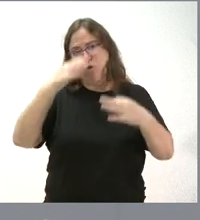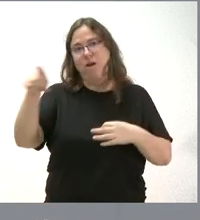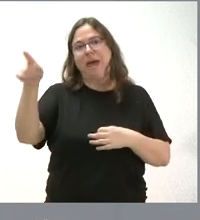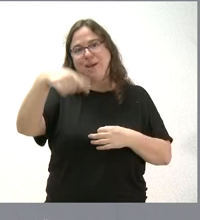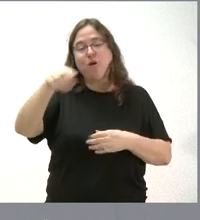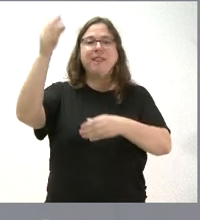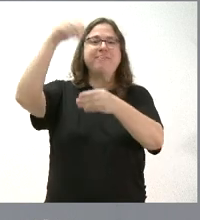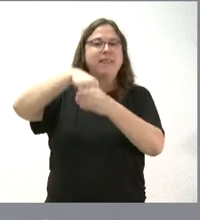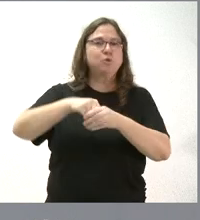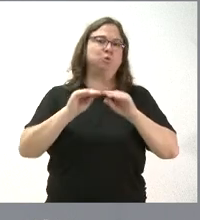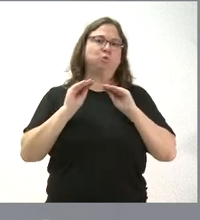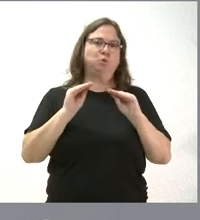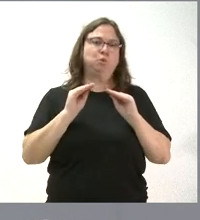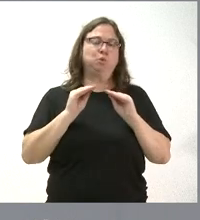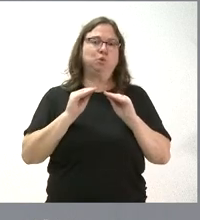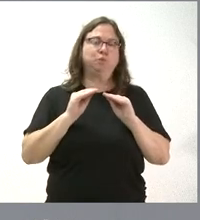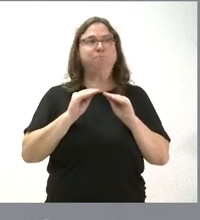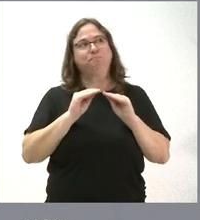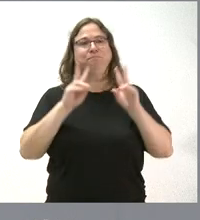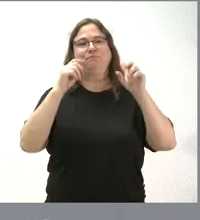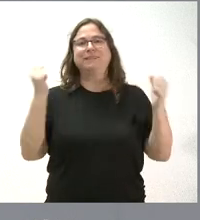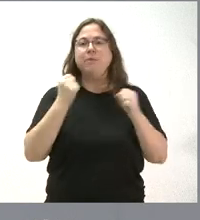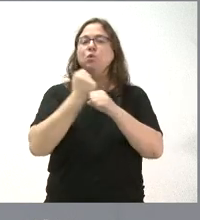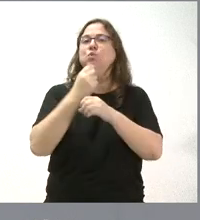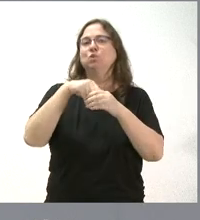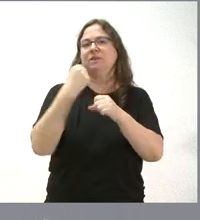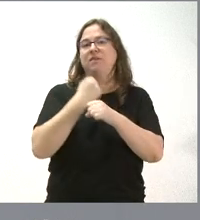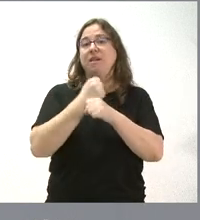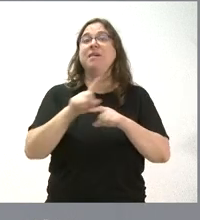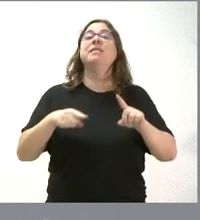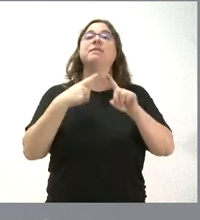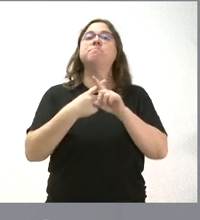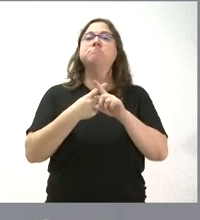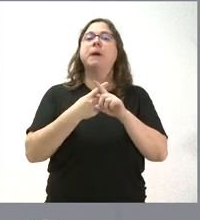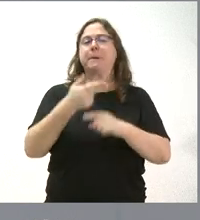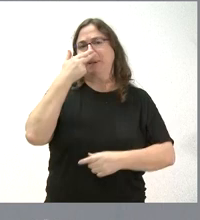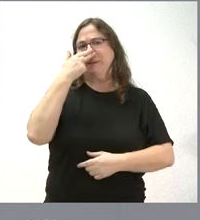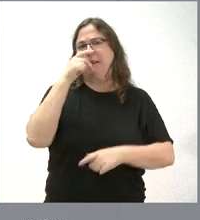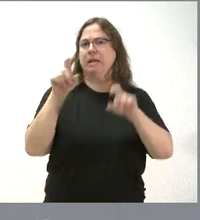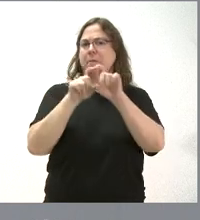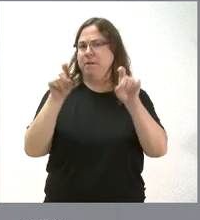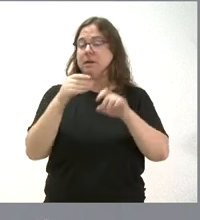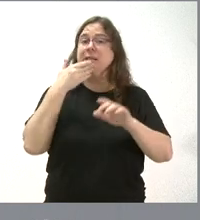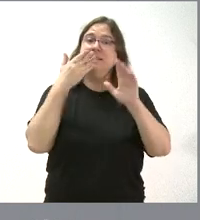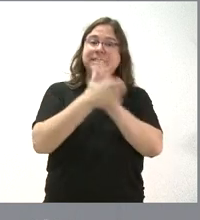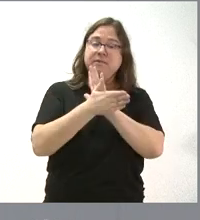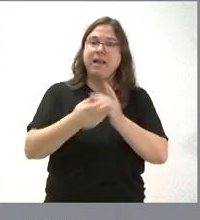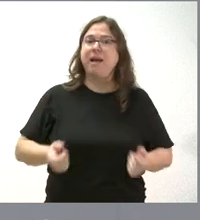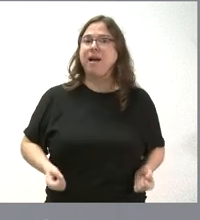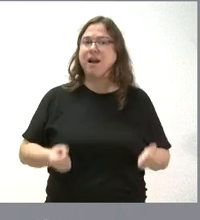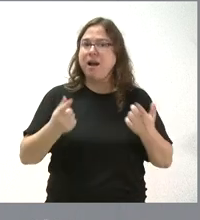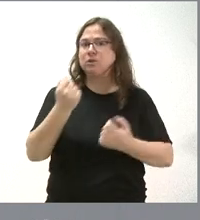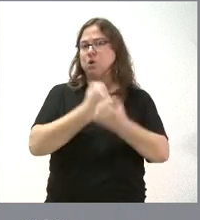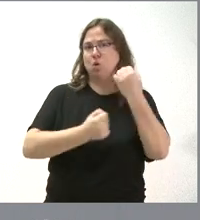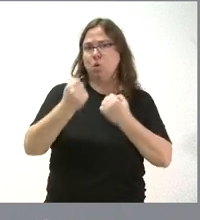interiorizado dentro de su actividad al propio trabajador, pero también es rentable para las empresas, con lo cual el coste económico por hora